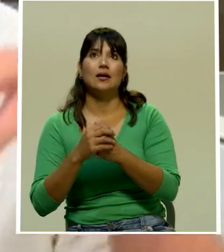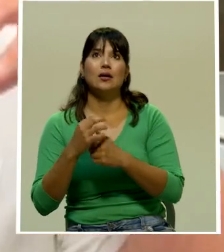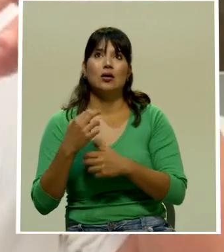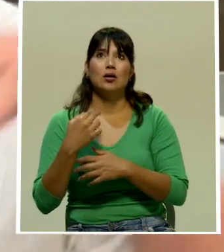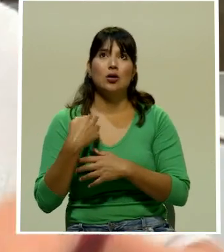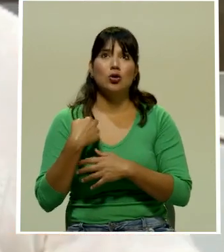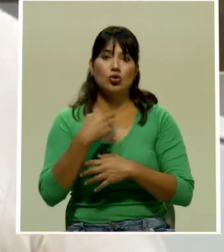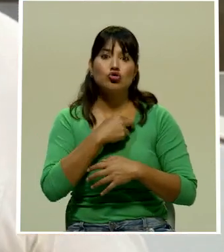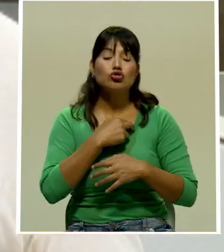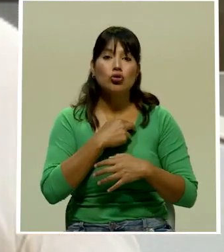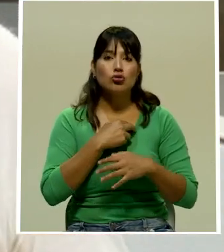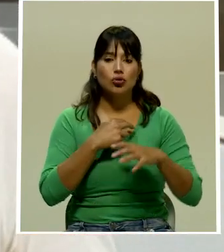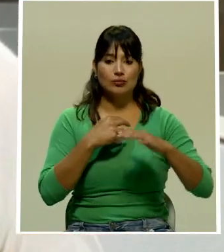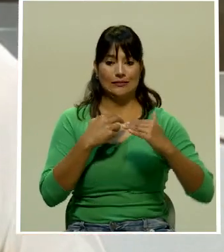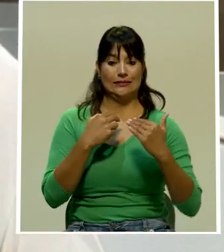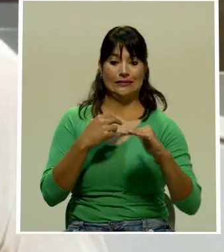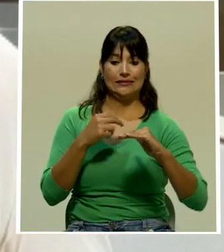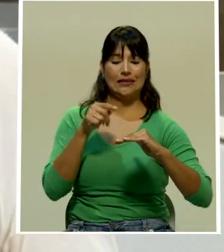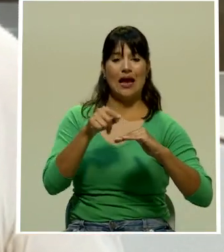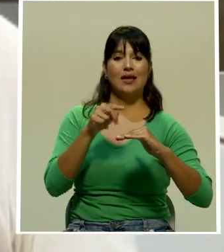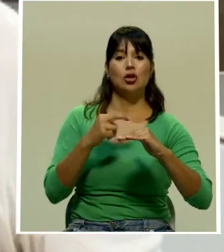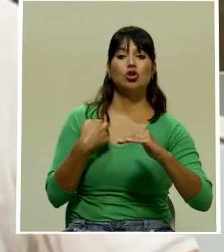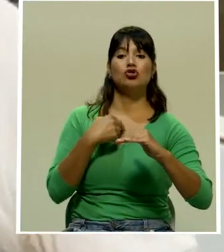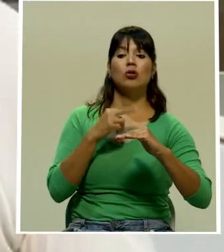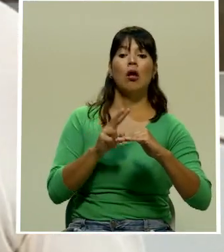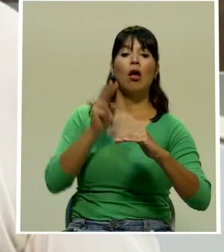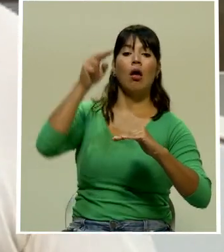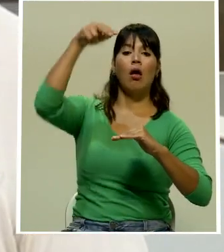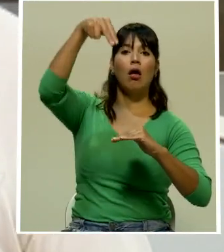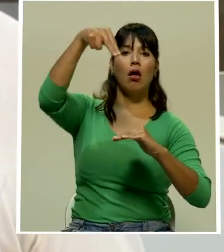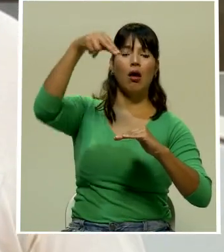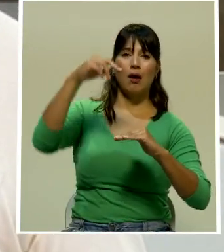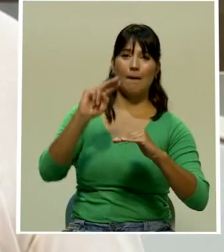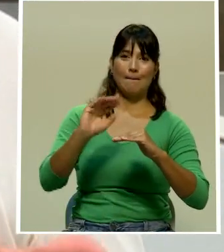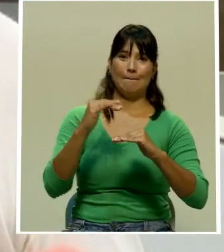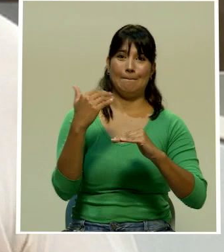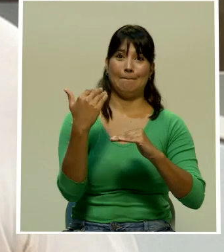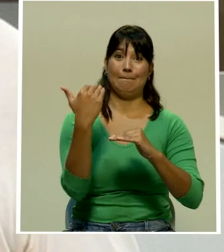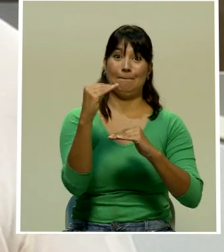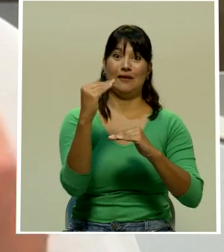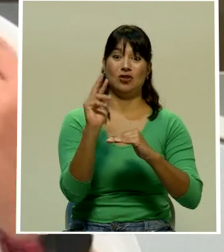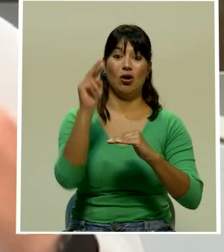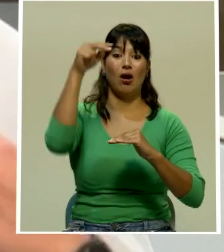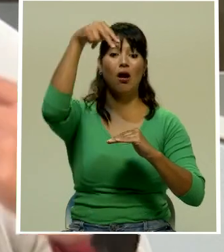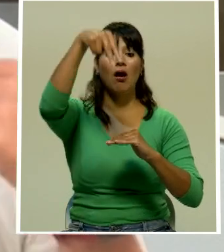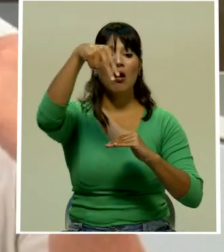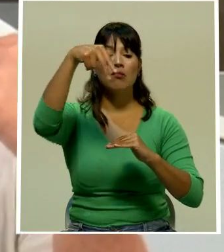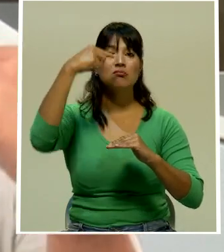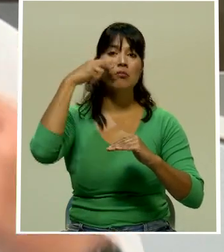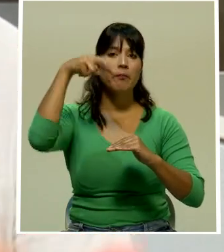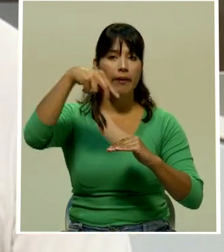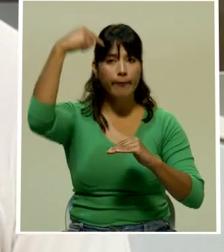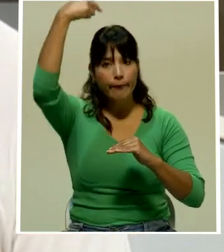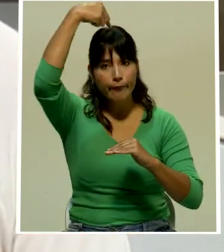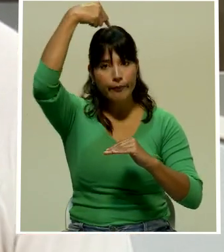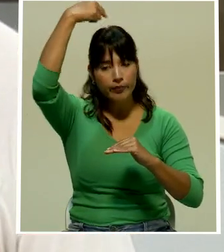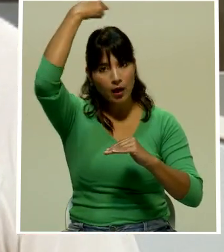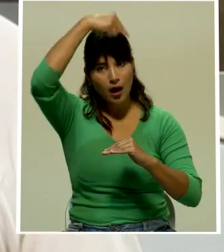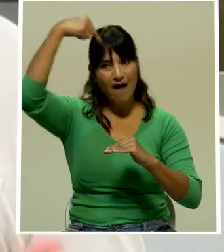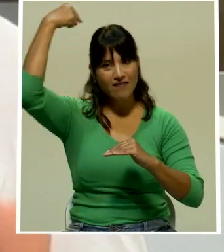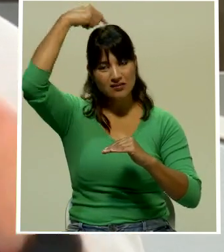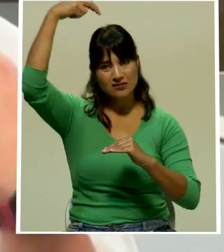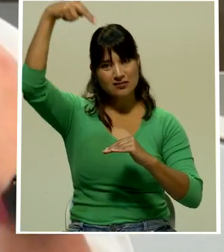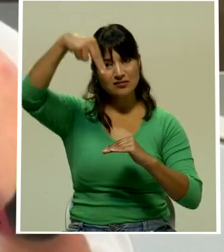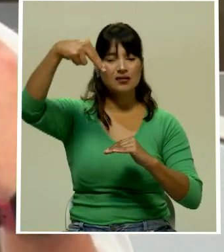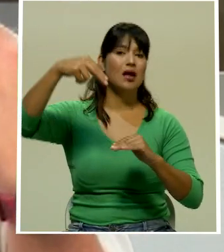arriba les vemos solo la cabeza no es como antes que la barra estaba literalmente a la par del plenario